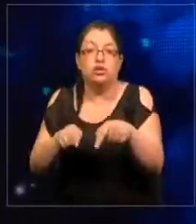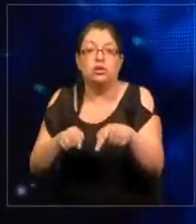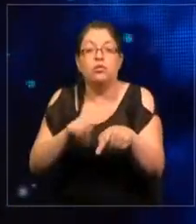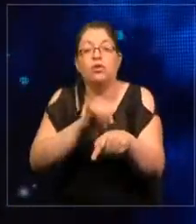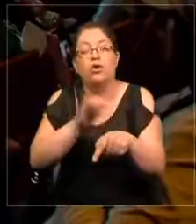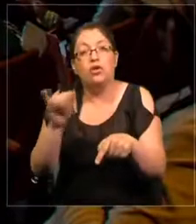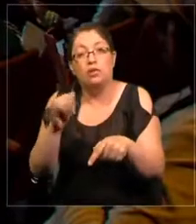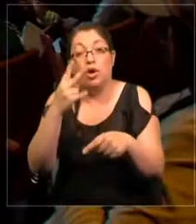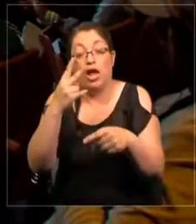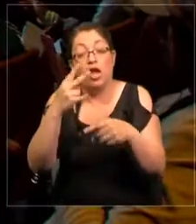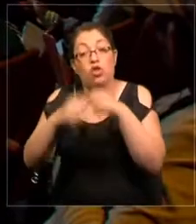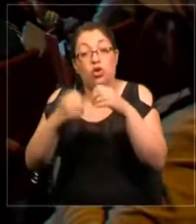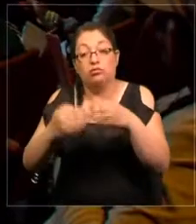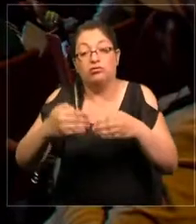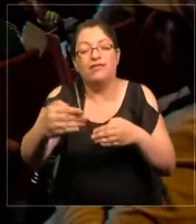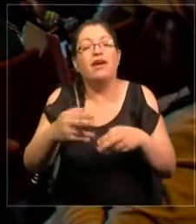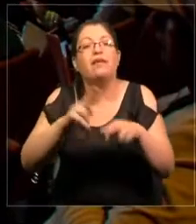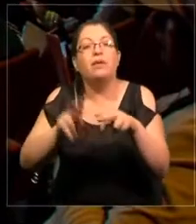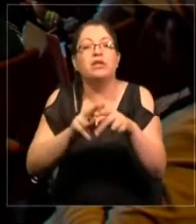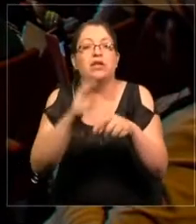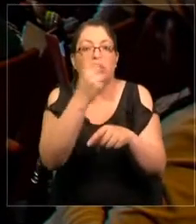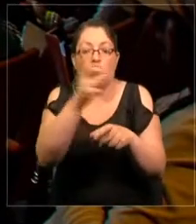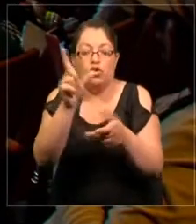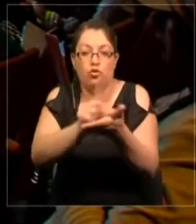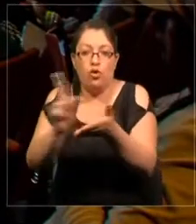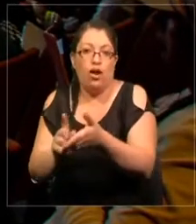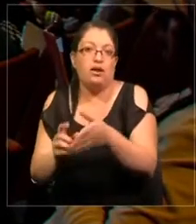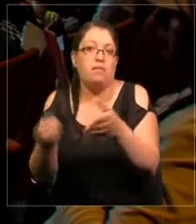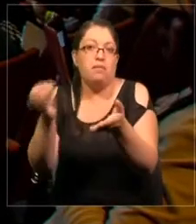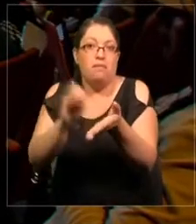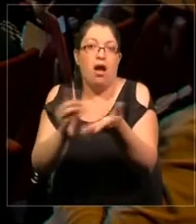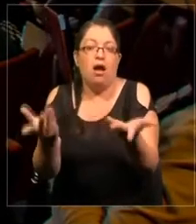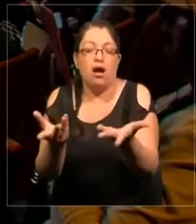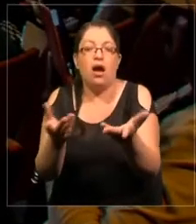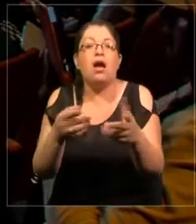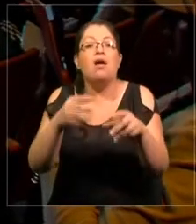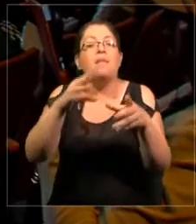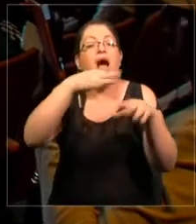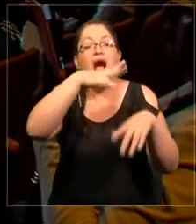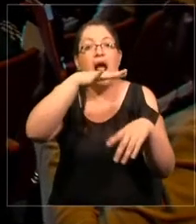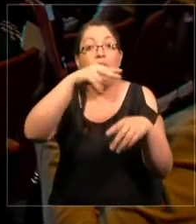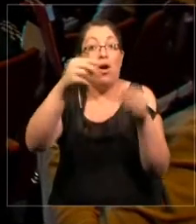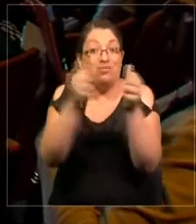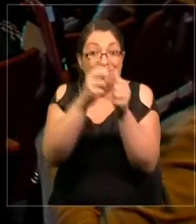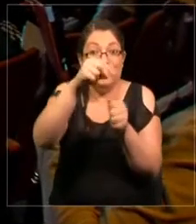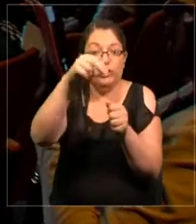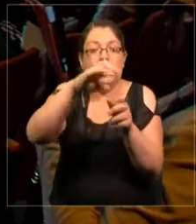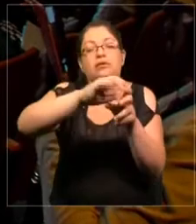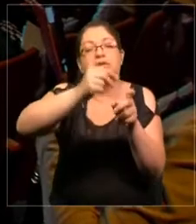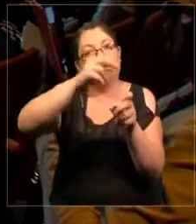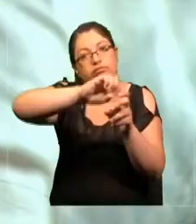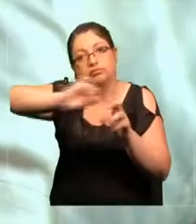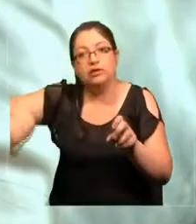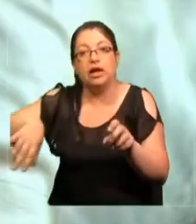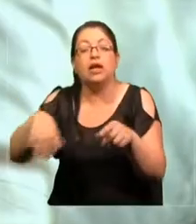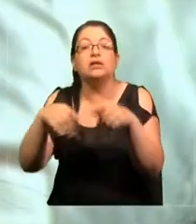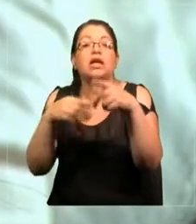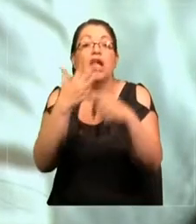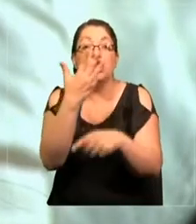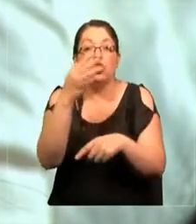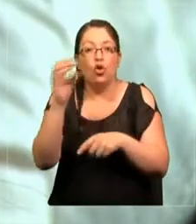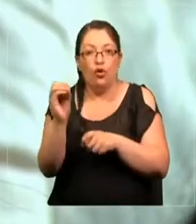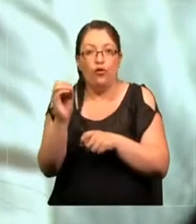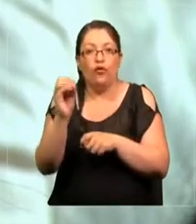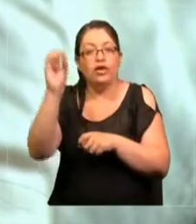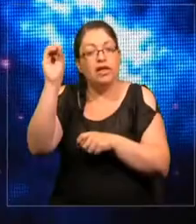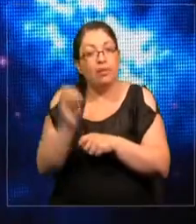dos más plantas de desalinización que van y el 90% de nuestra agua va a ser